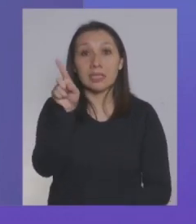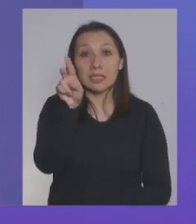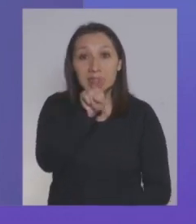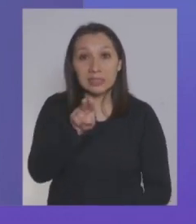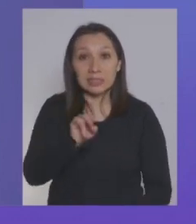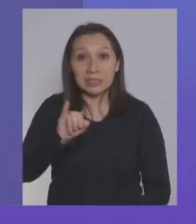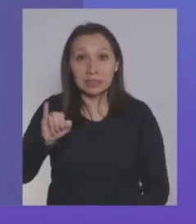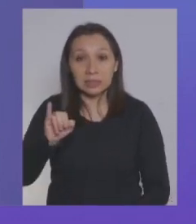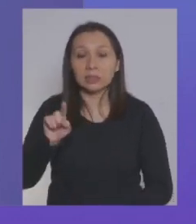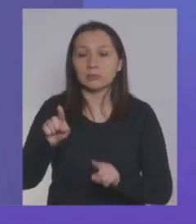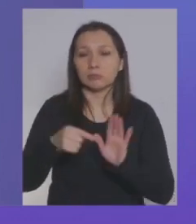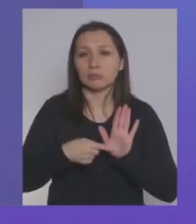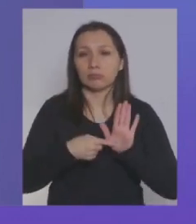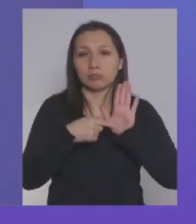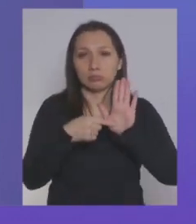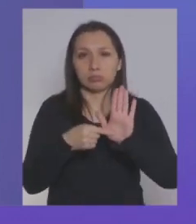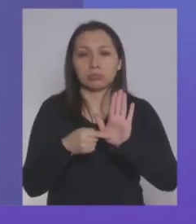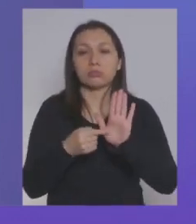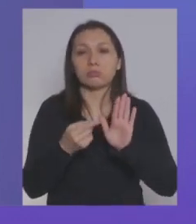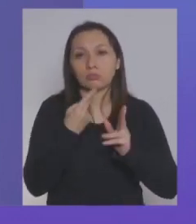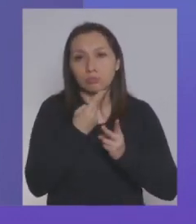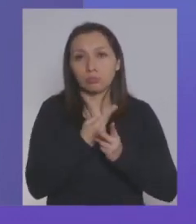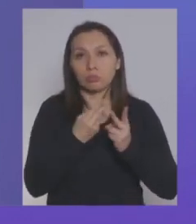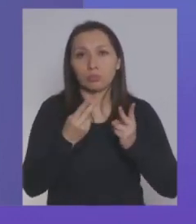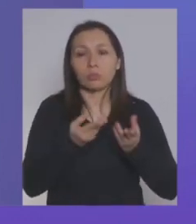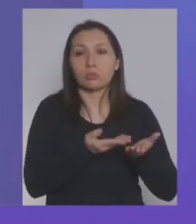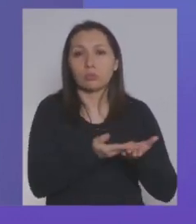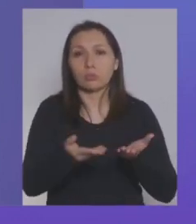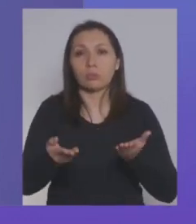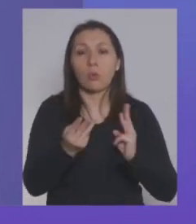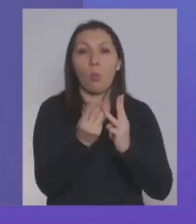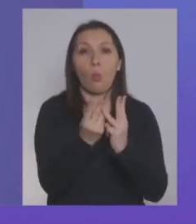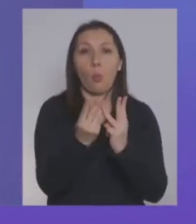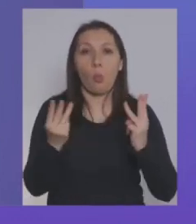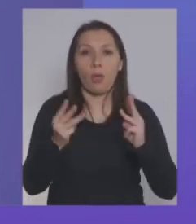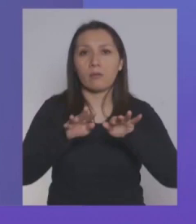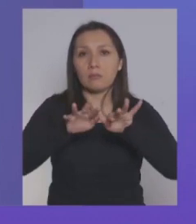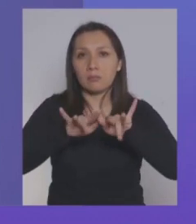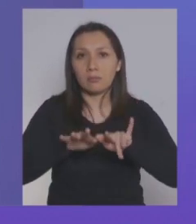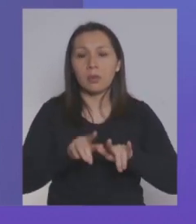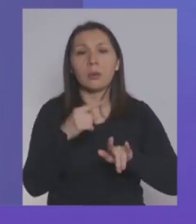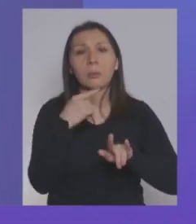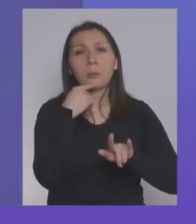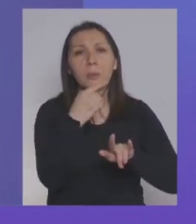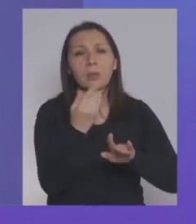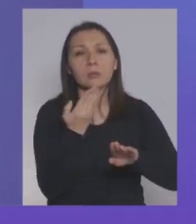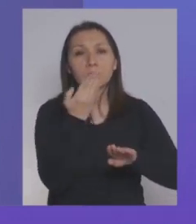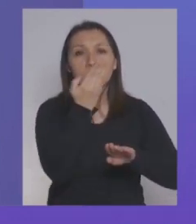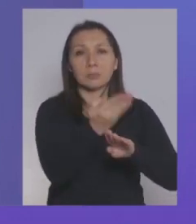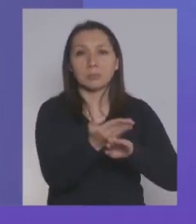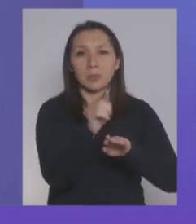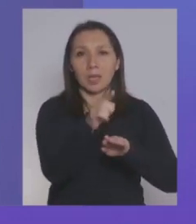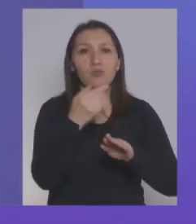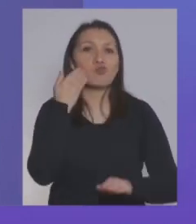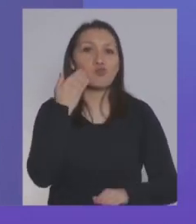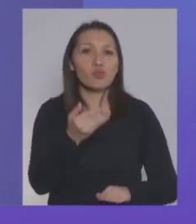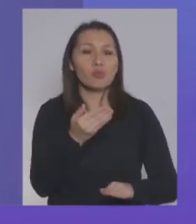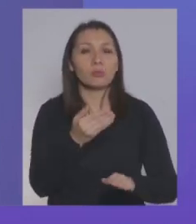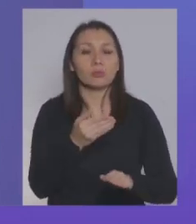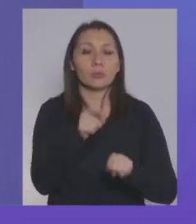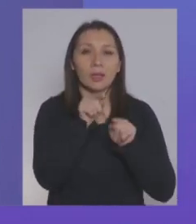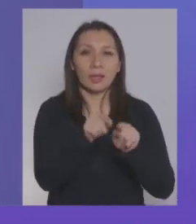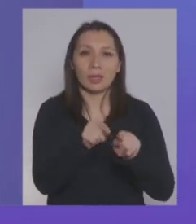internos subió, puso a disposición de la ciudadanía la plataforma donde se podía solicitar este beneficio.